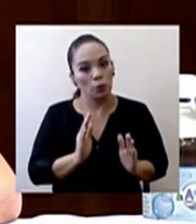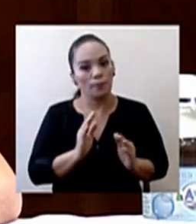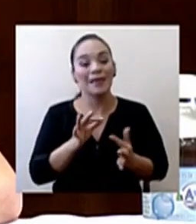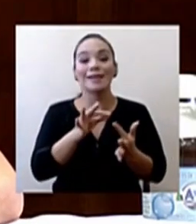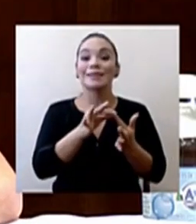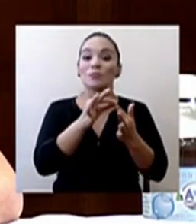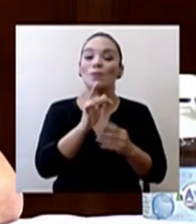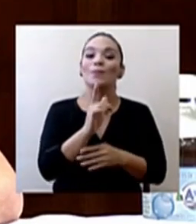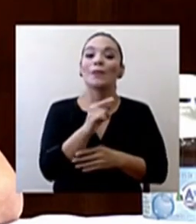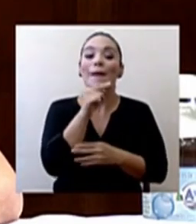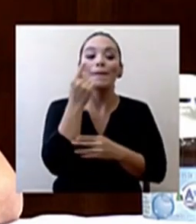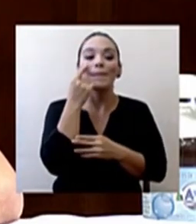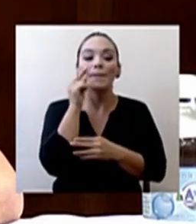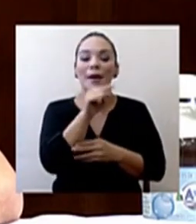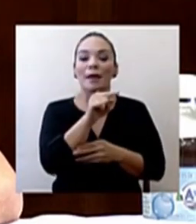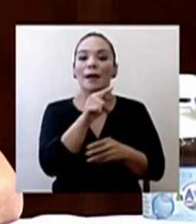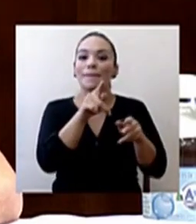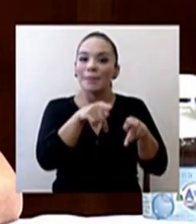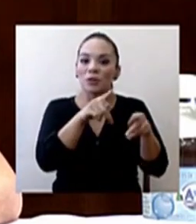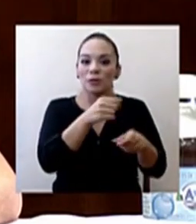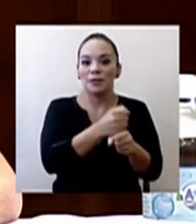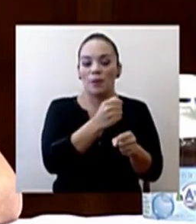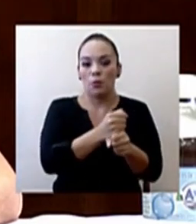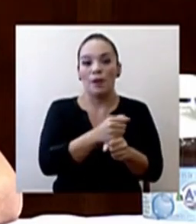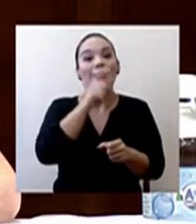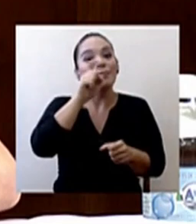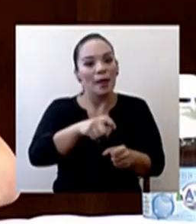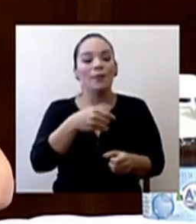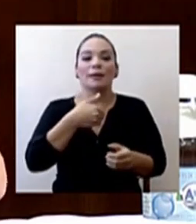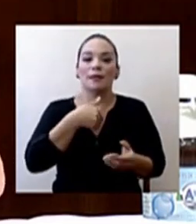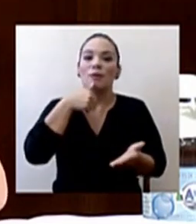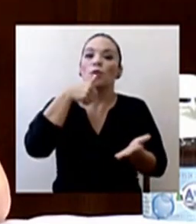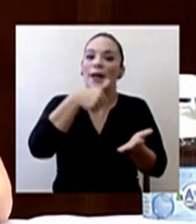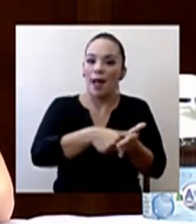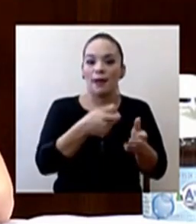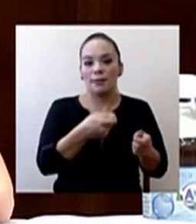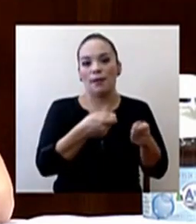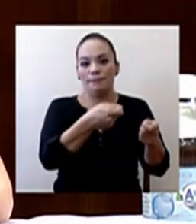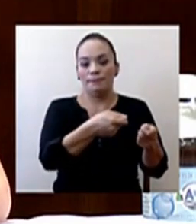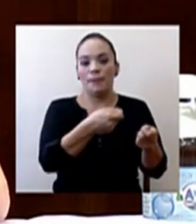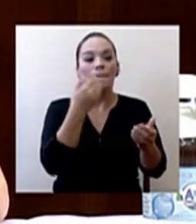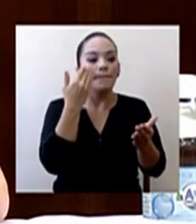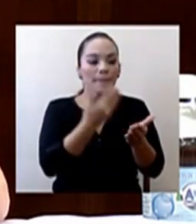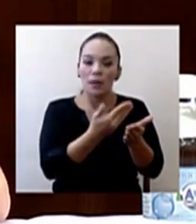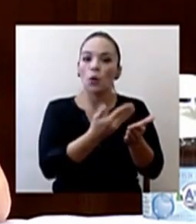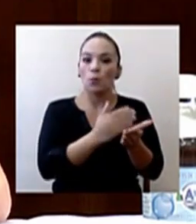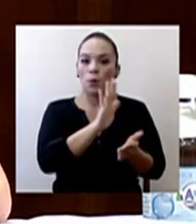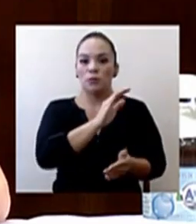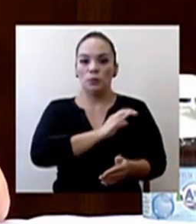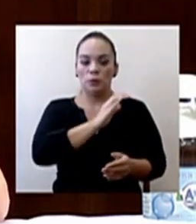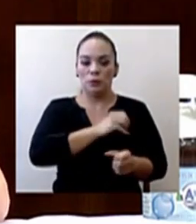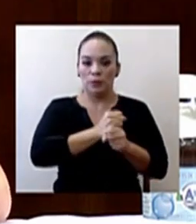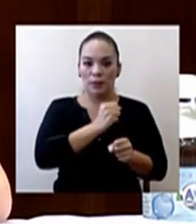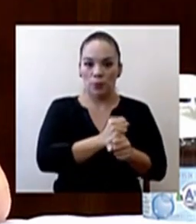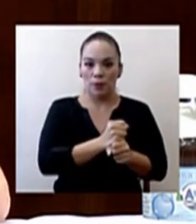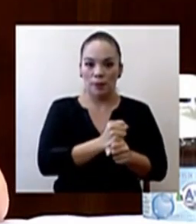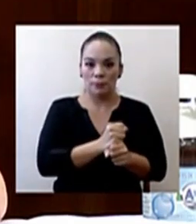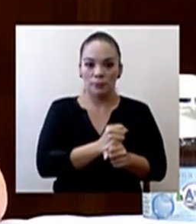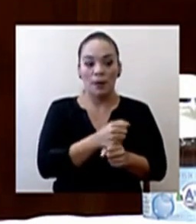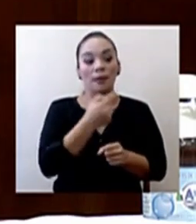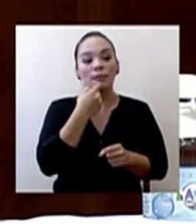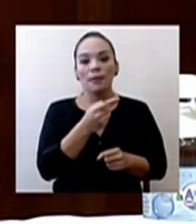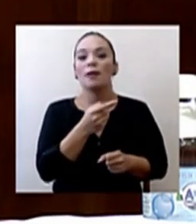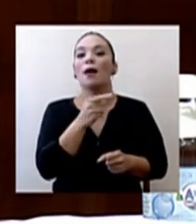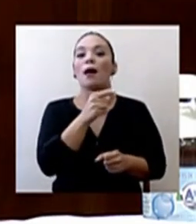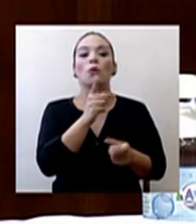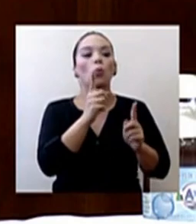para el trabajador. Debe tener una carta para comprobar esta condición laboral que acredite los días y